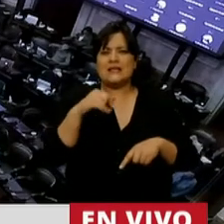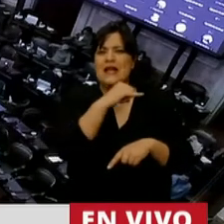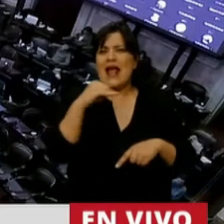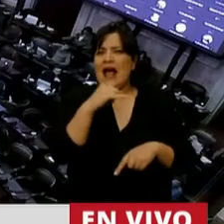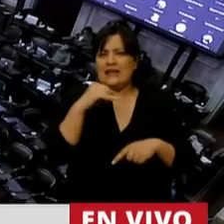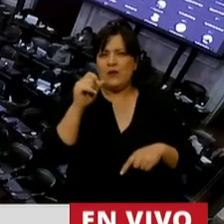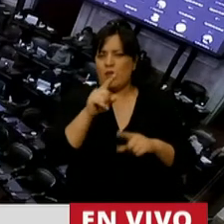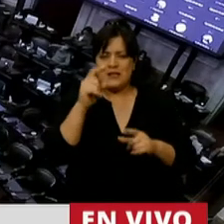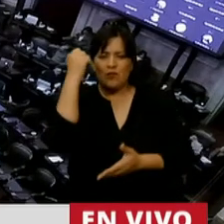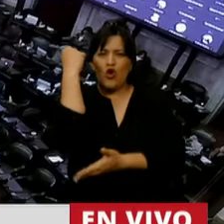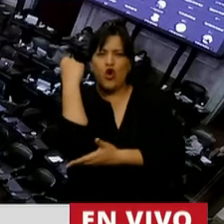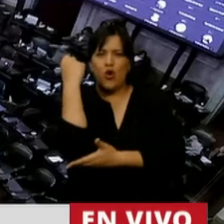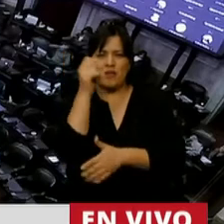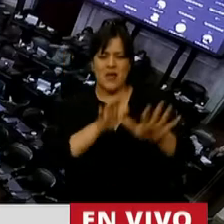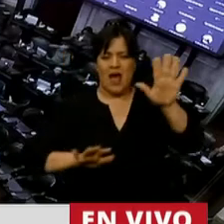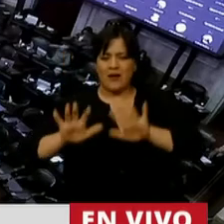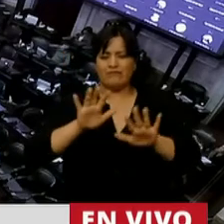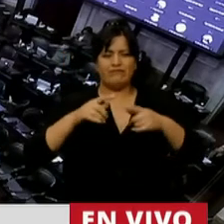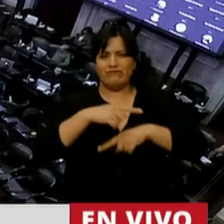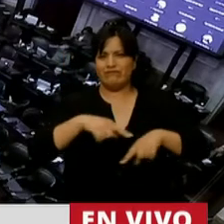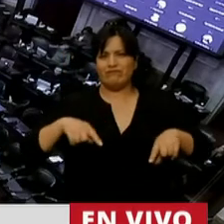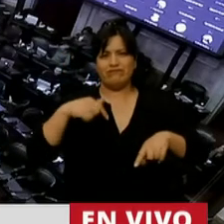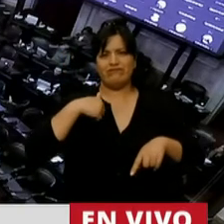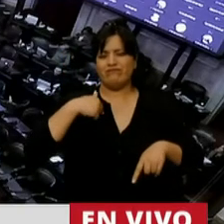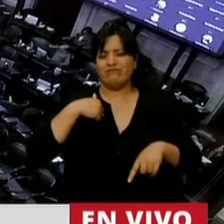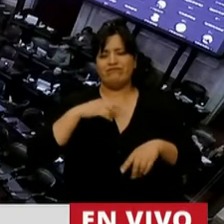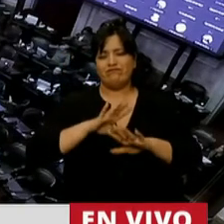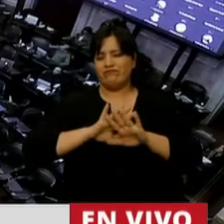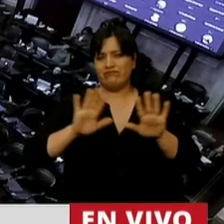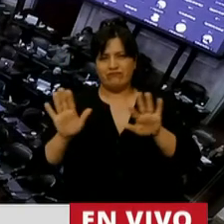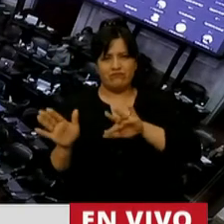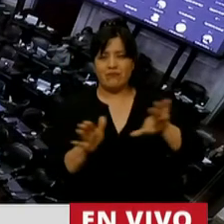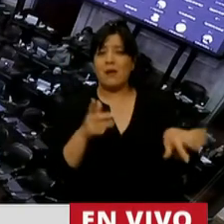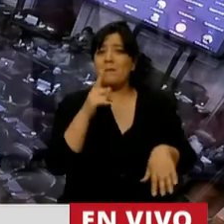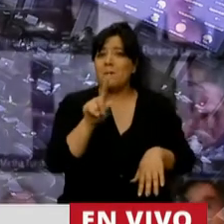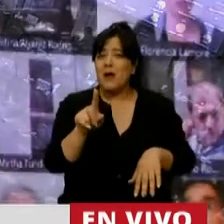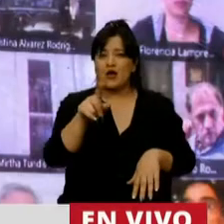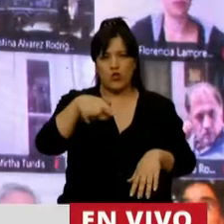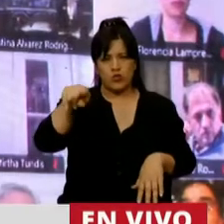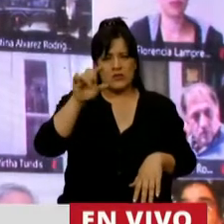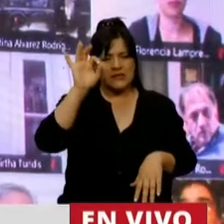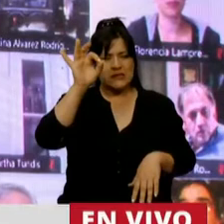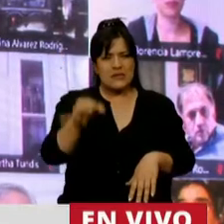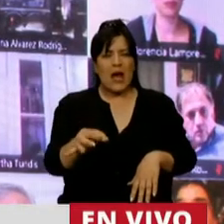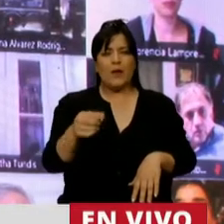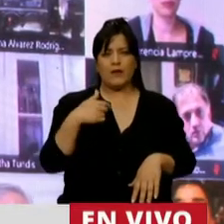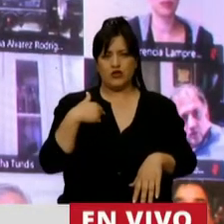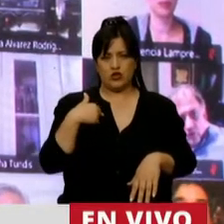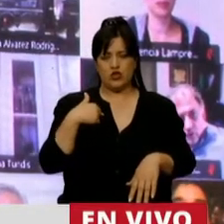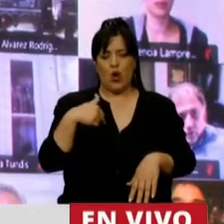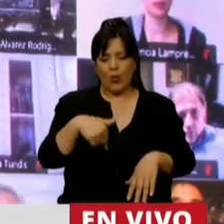diseñado este presupuesto. Así que voy a abandonar este intento, pero eso ya le plantea a usted que me voy a